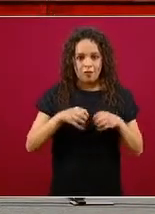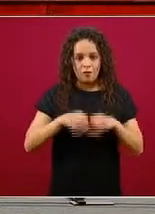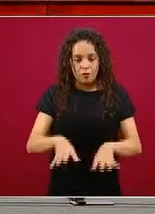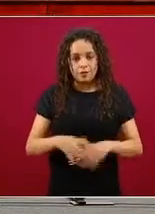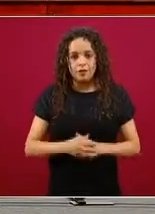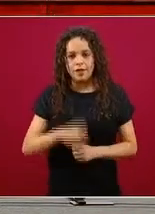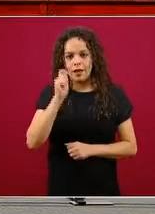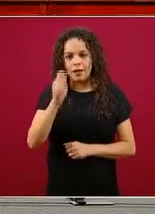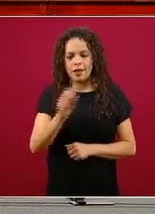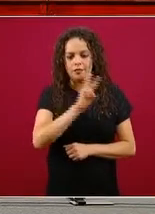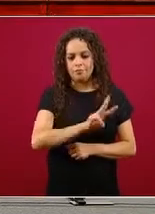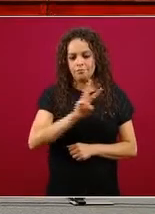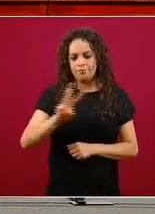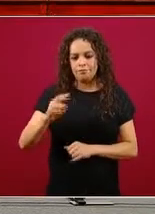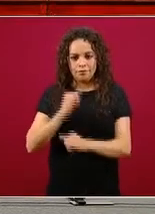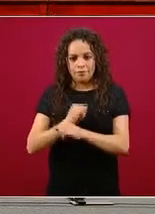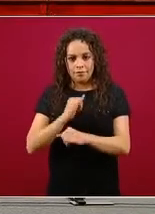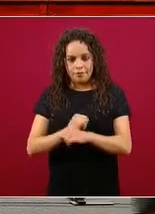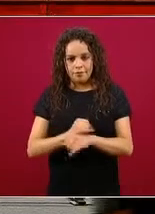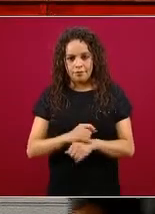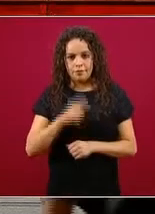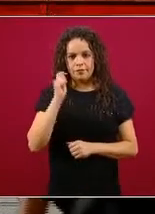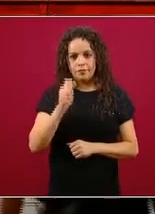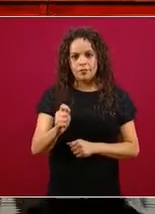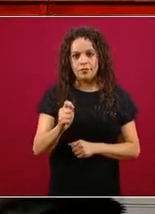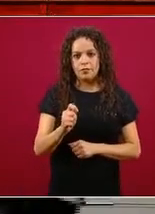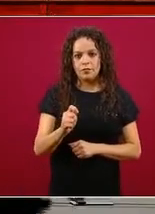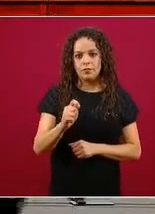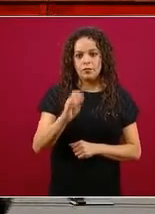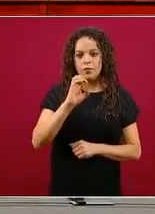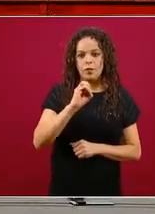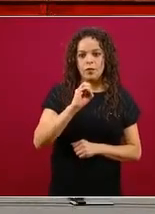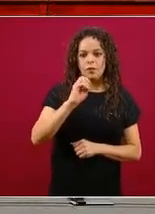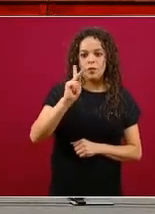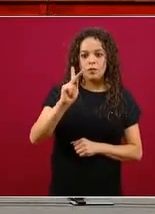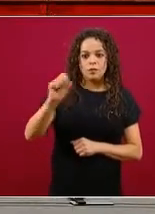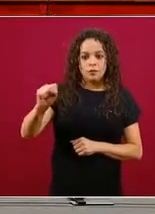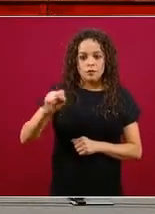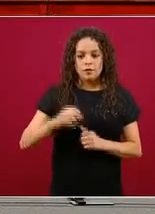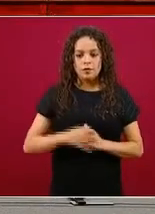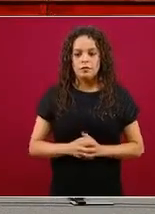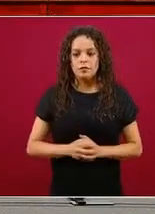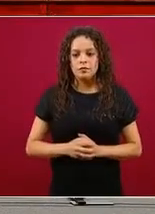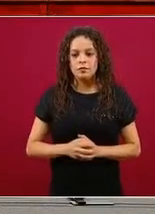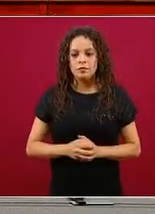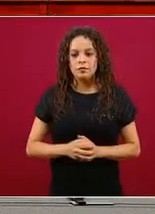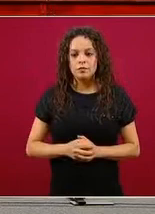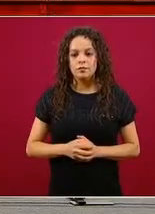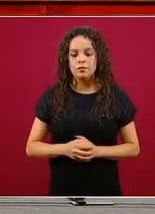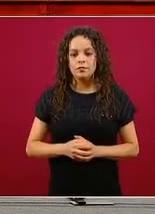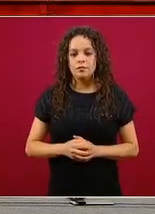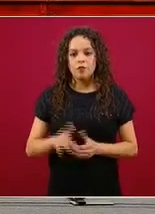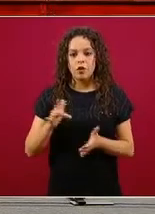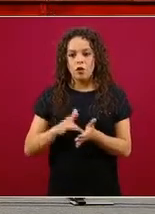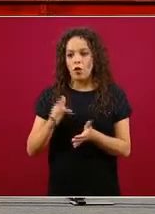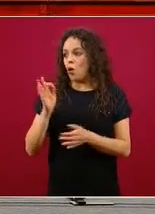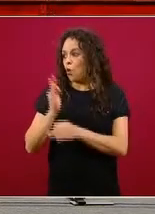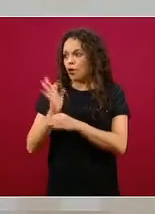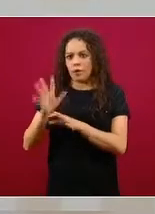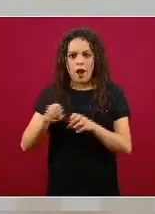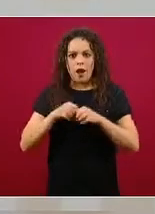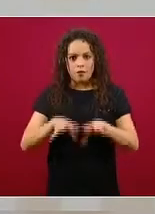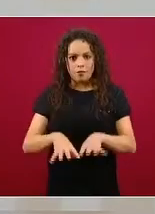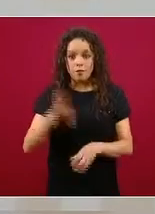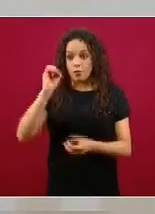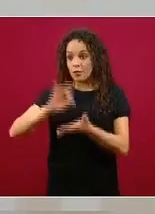hay un documento de la organización panamericana de la salud que acaba de salir nos lo está mandando gracias cristian morales furiman